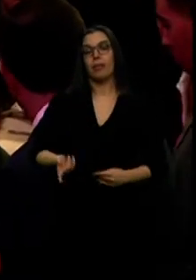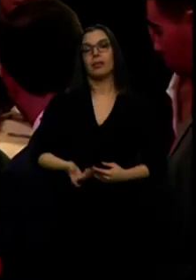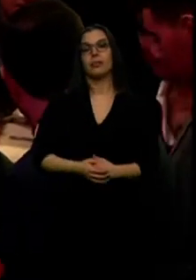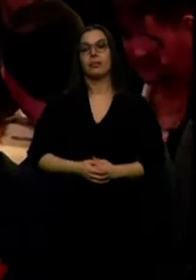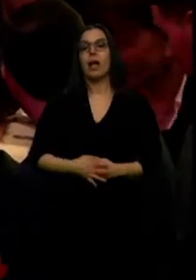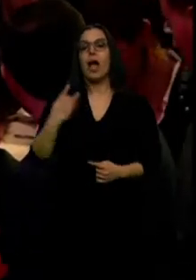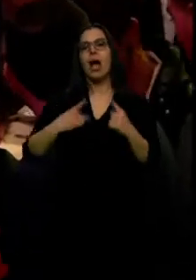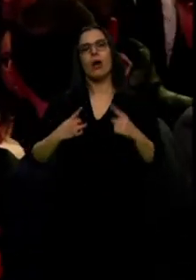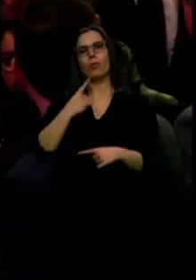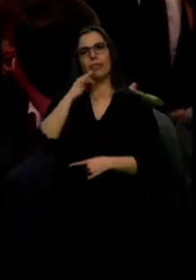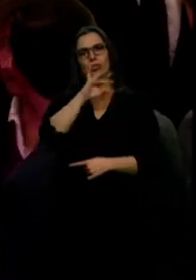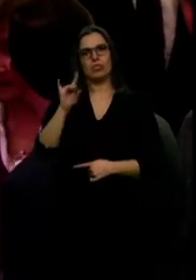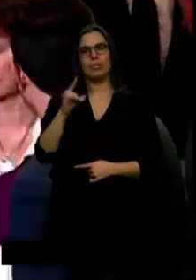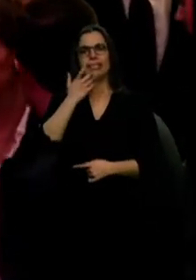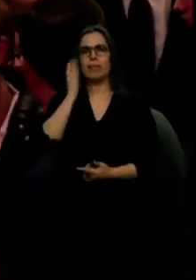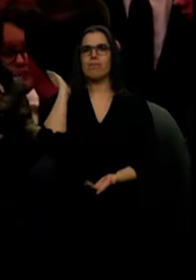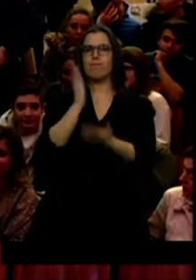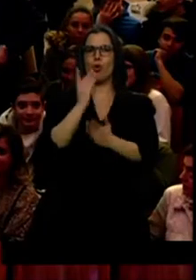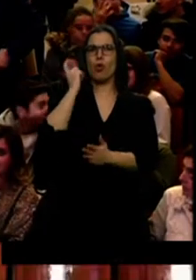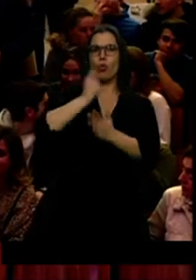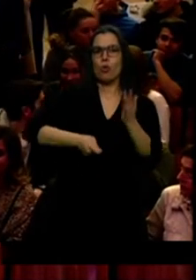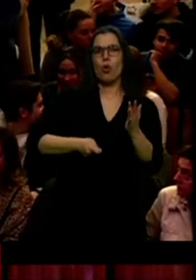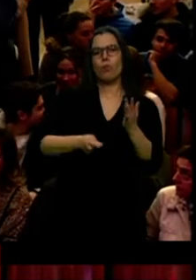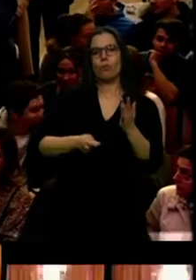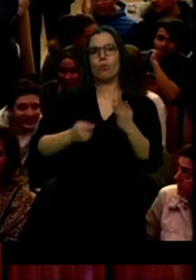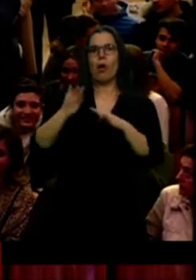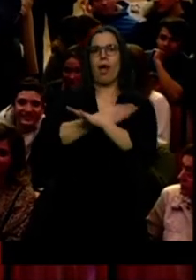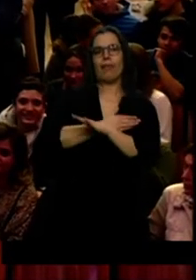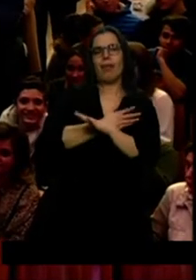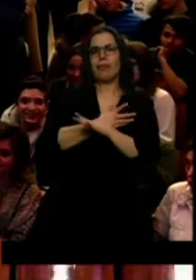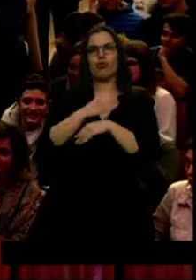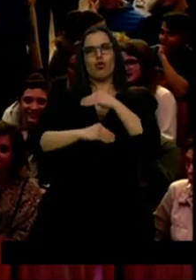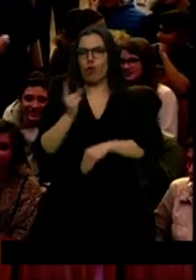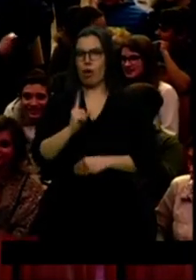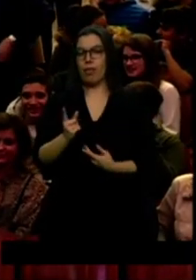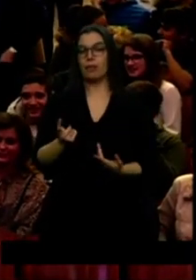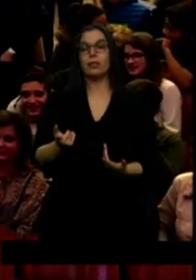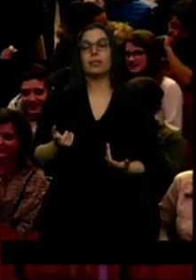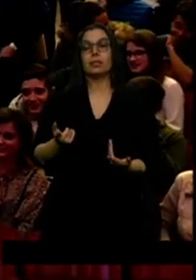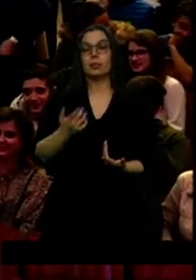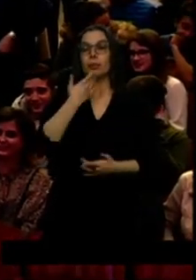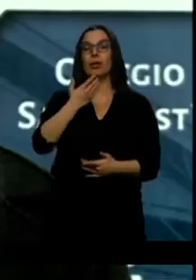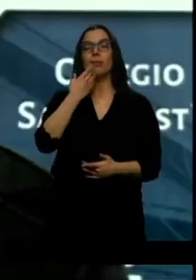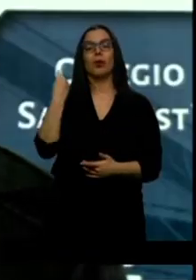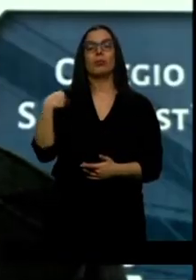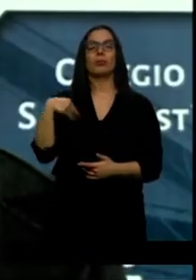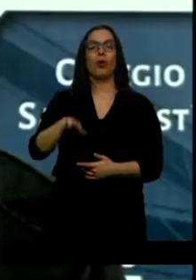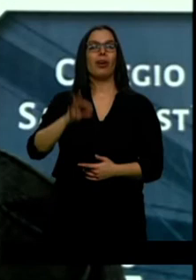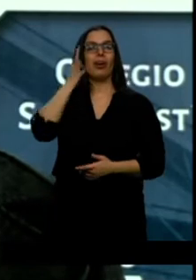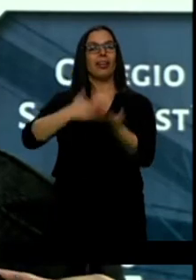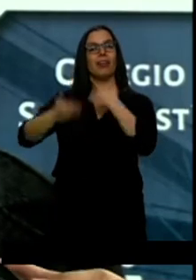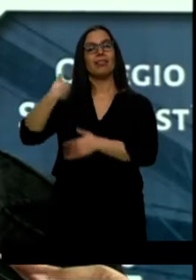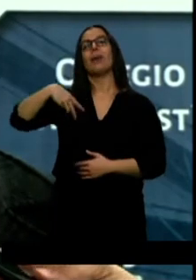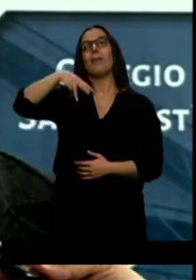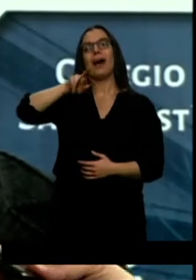relación directa. Entre ellos, el padre de la niña asesinada, Mariluz Cortés, que asegura que la delincuencia crece por este motivo. En tres meses el